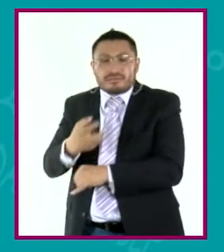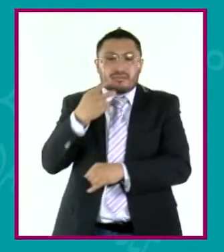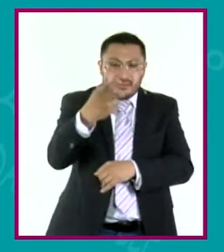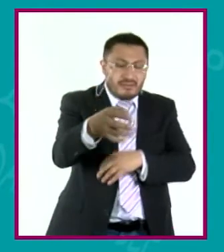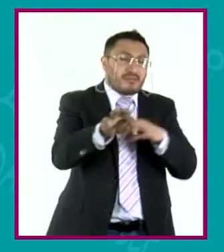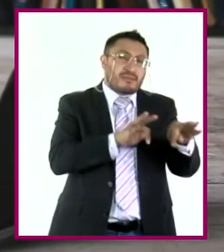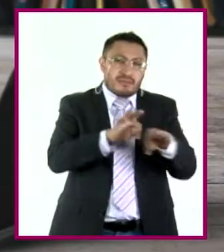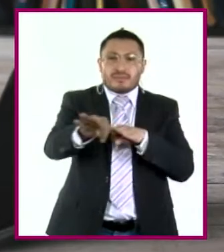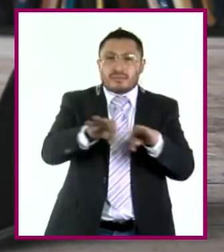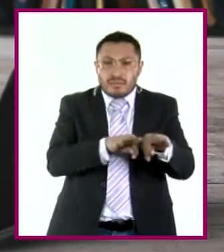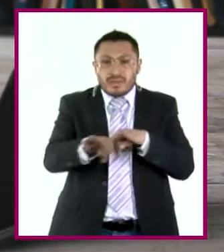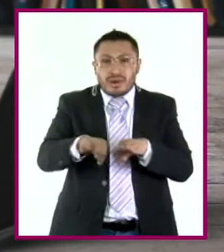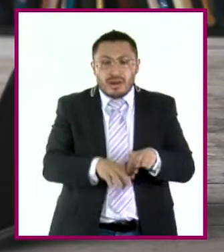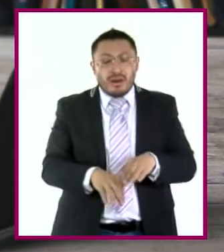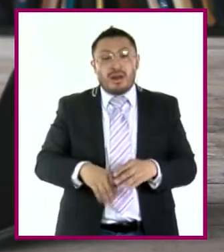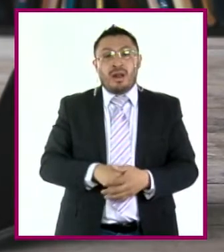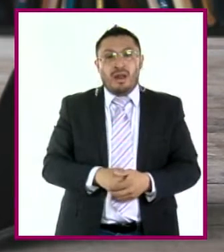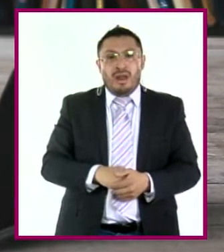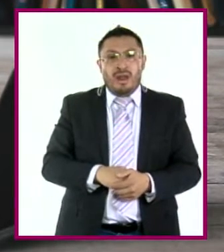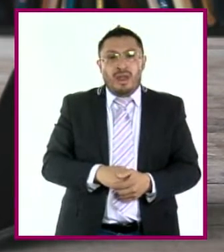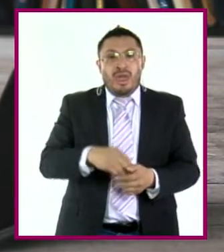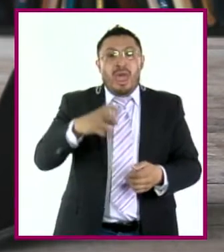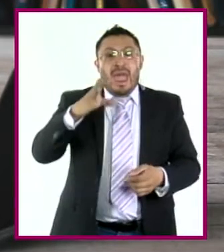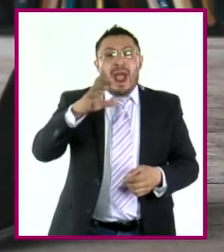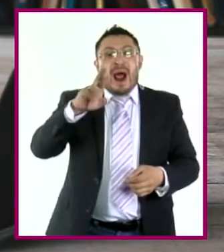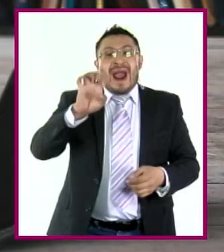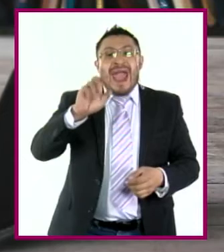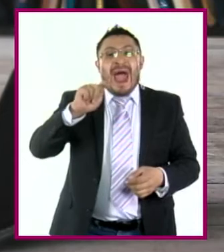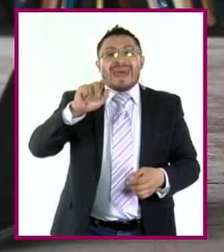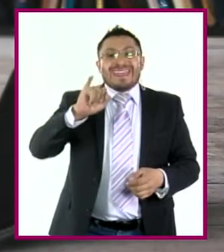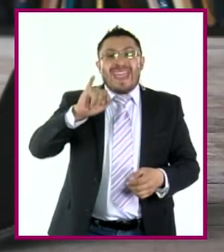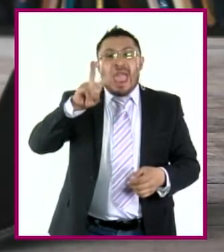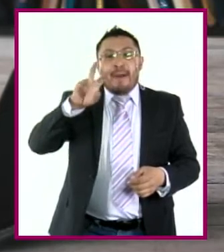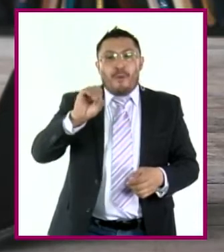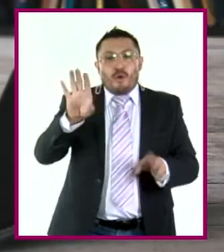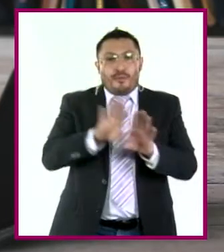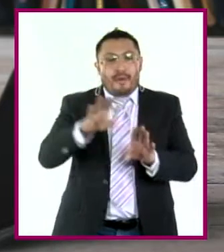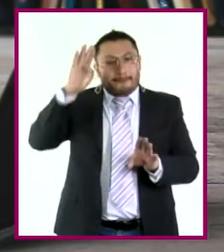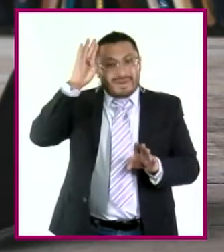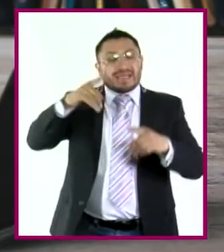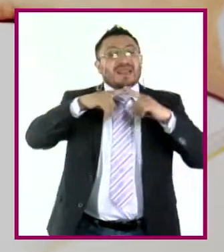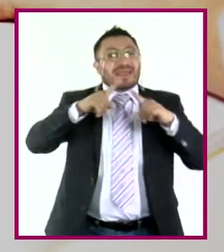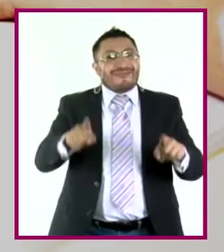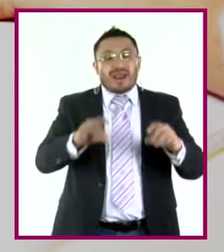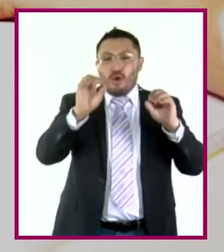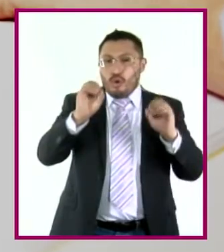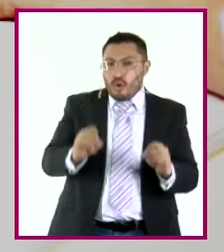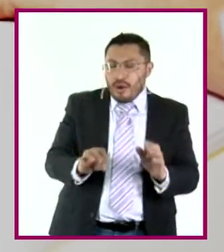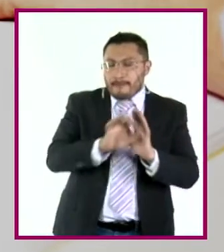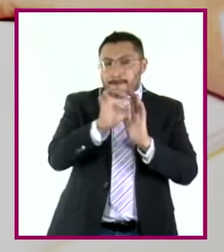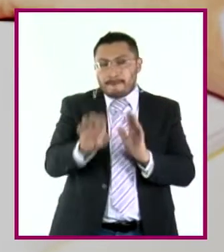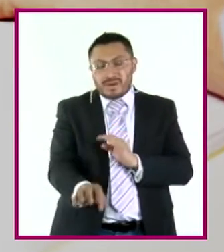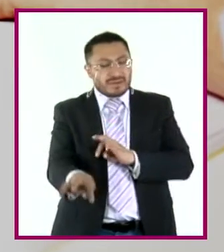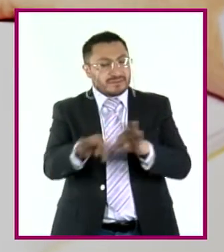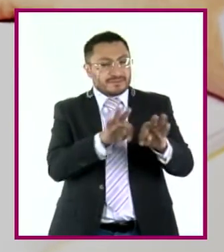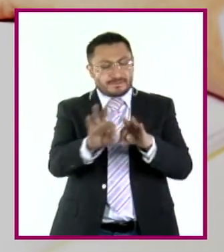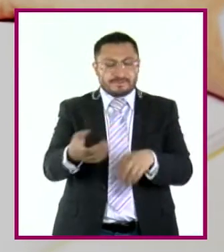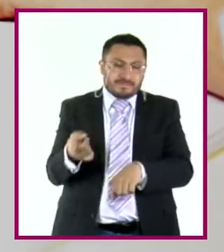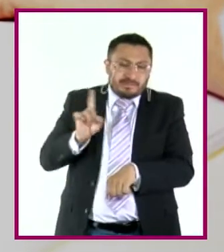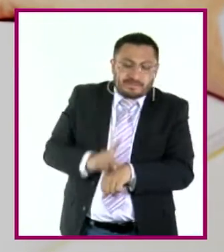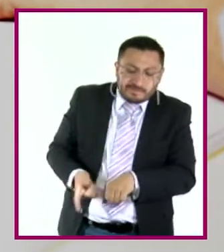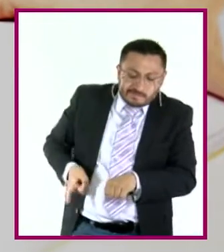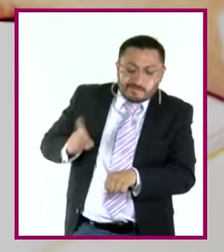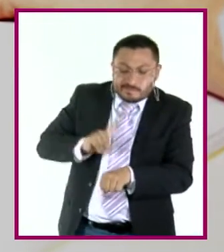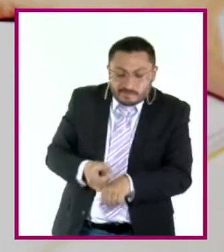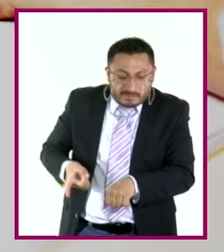Y en todo caso, lo creativo es pensarlo de una forma diferente o que de pronto de estarlo trabajando digas, a ver, no,